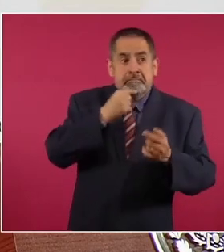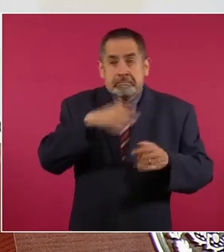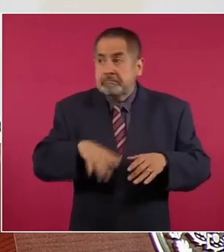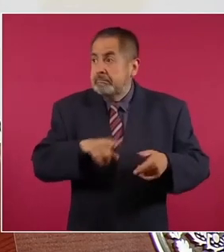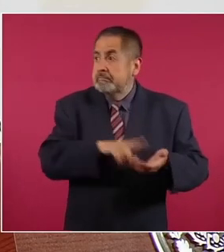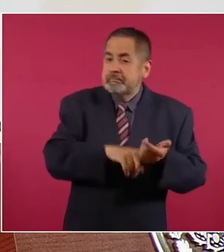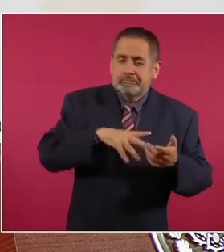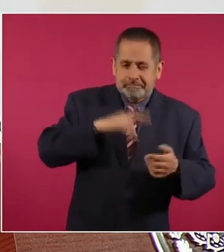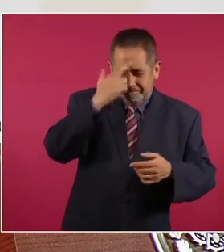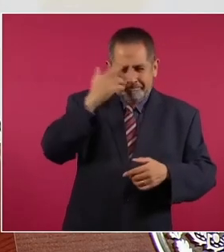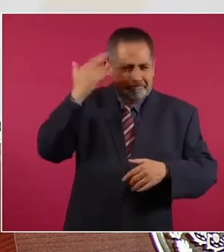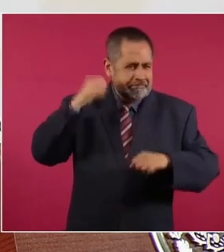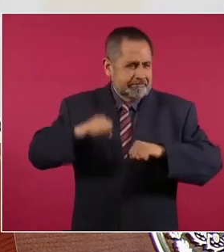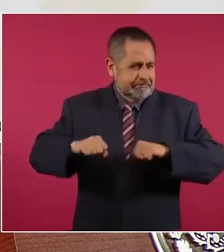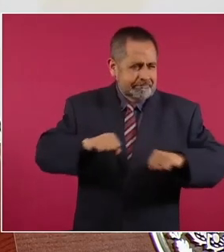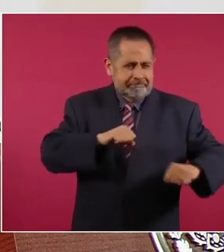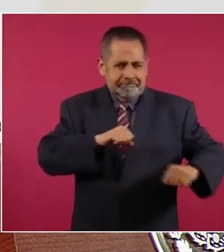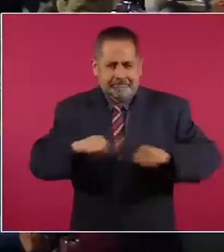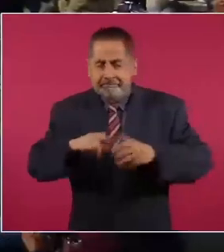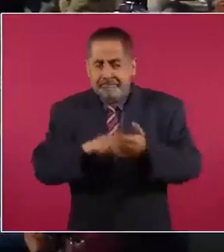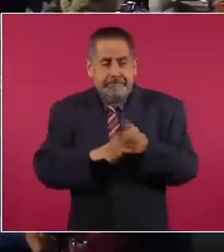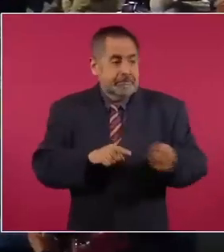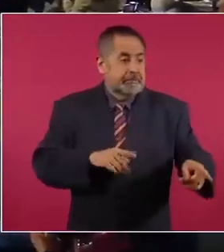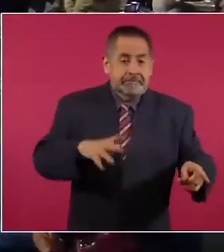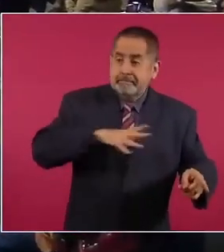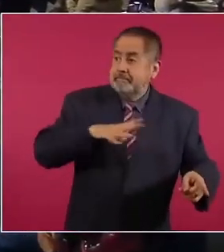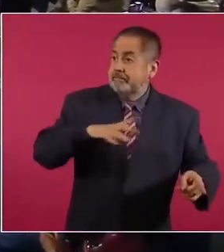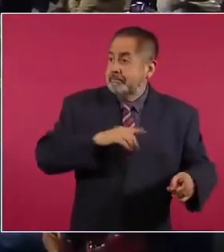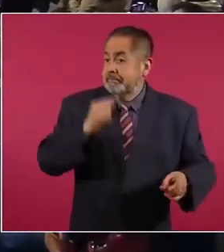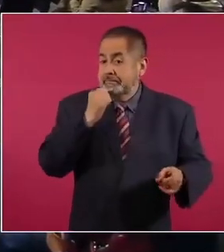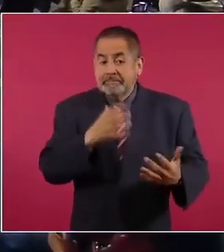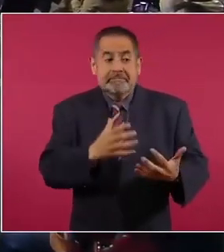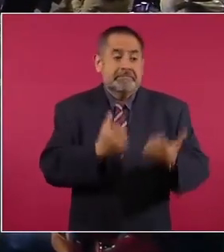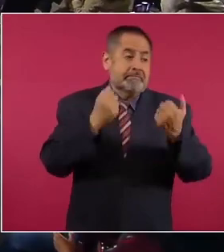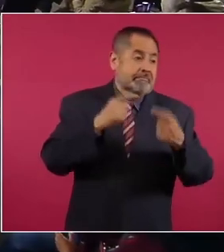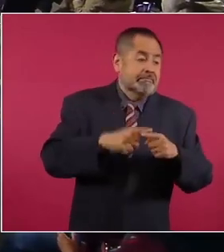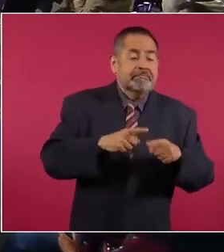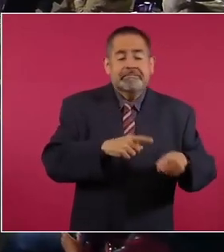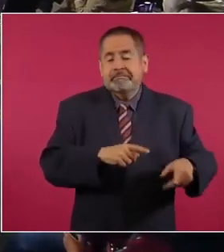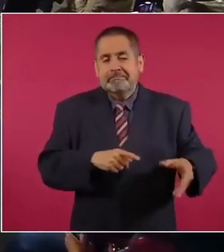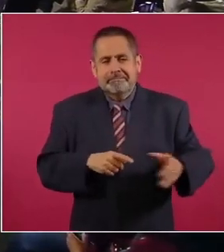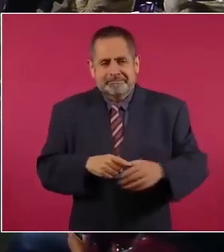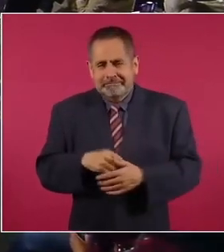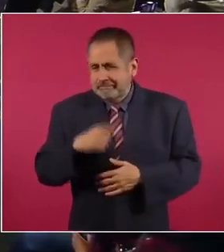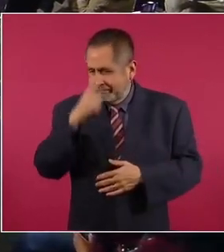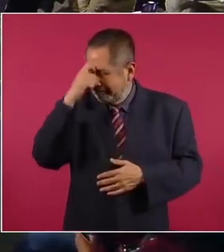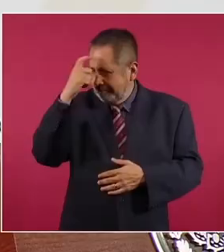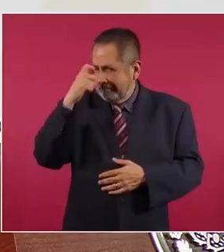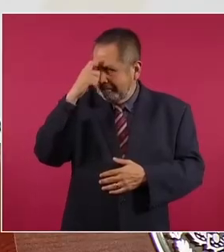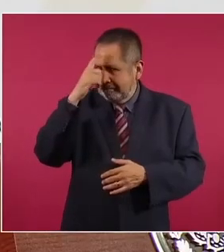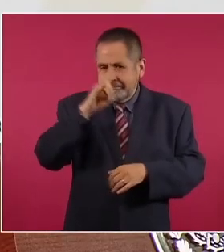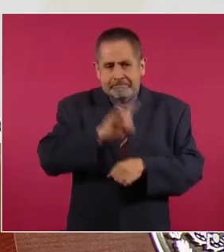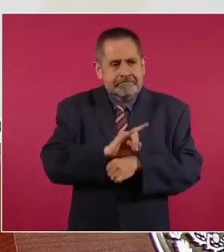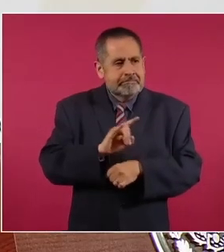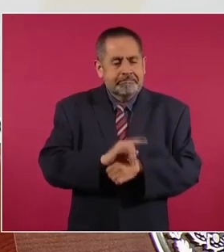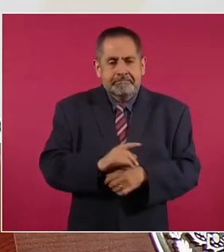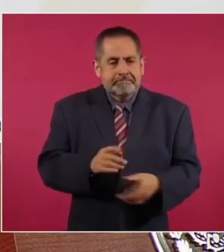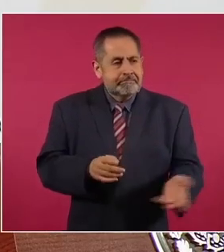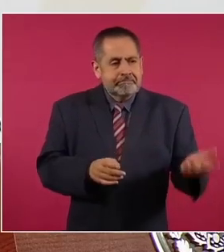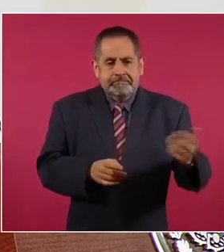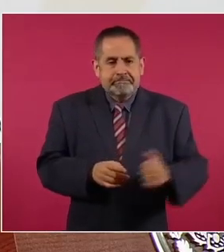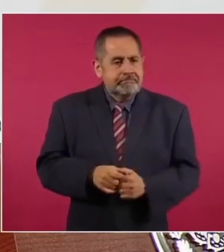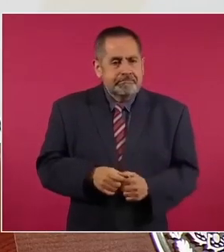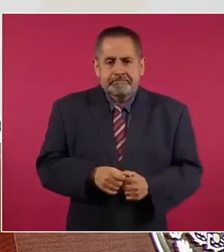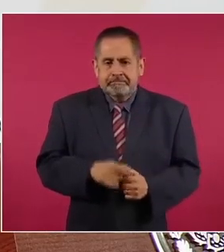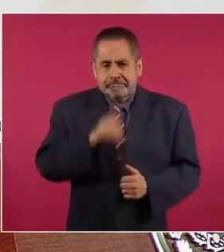cuando el temblor, de que había una niña y